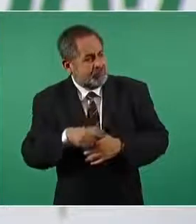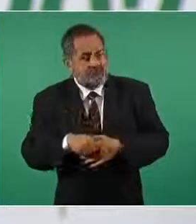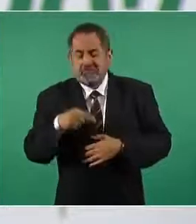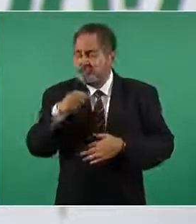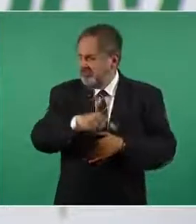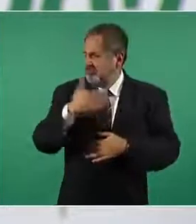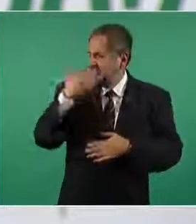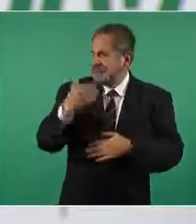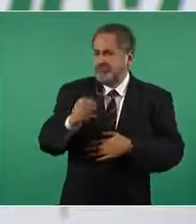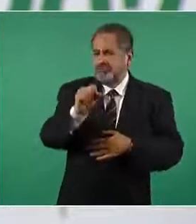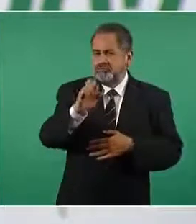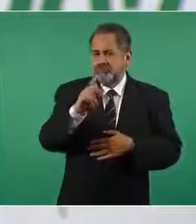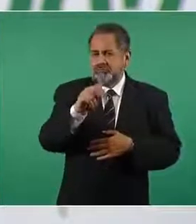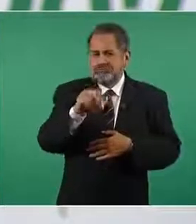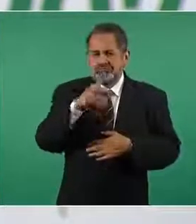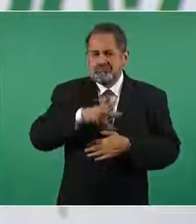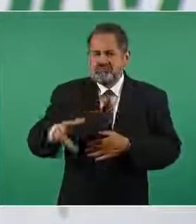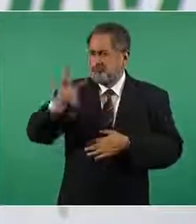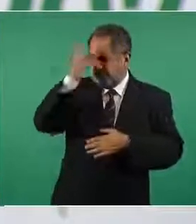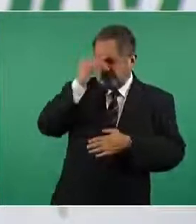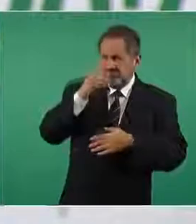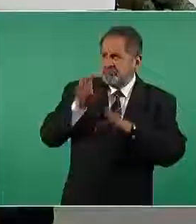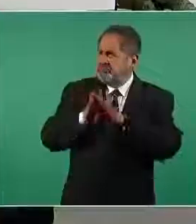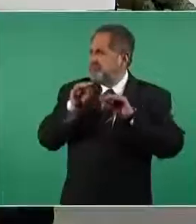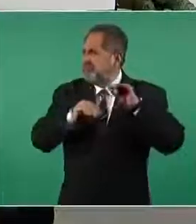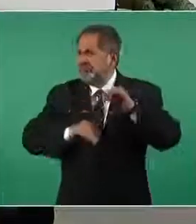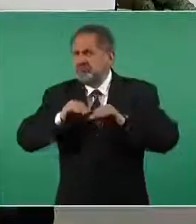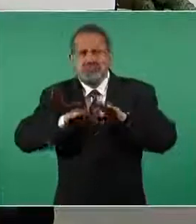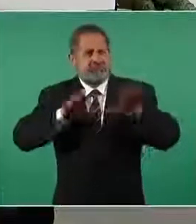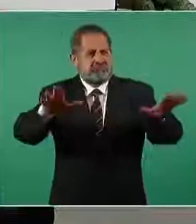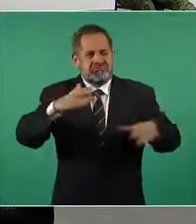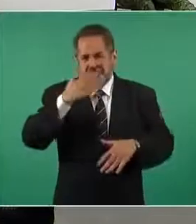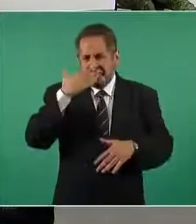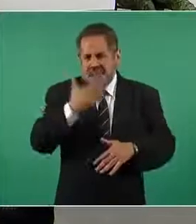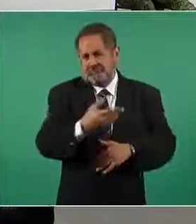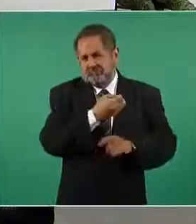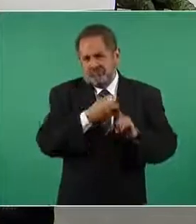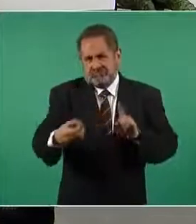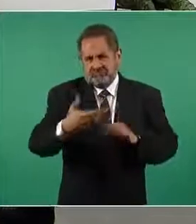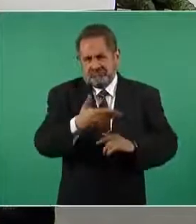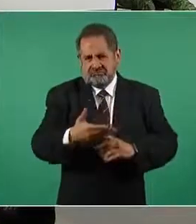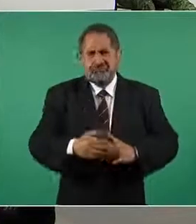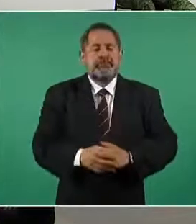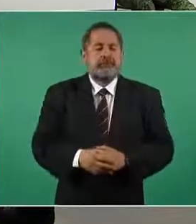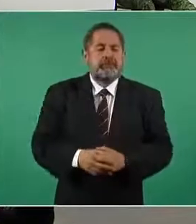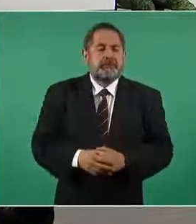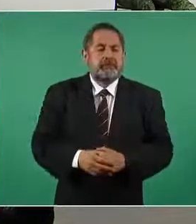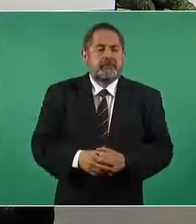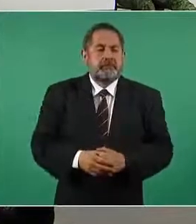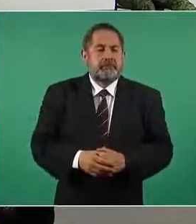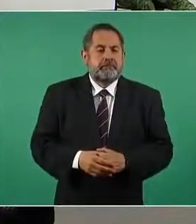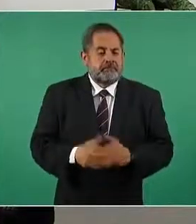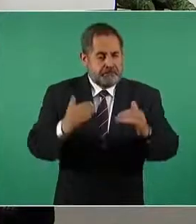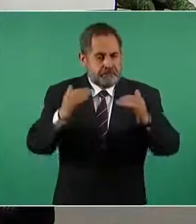aprendido mucho de aeropuertos en muy poco tiempo ahora vamos a hablar de empleos